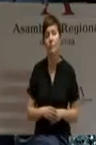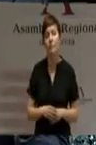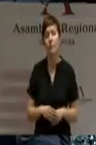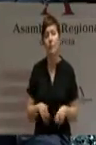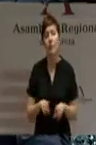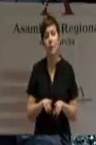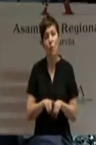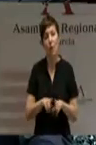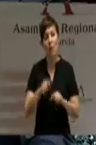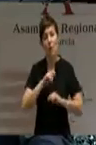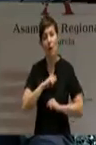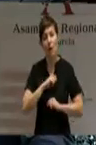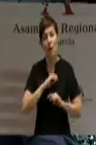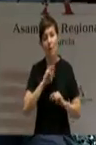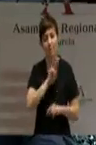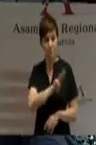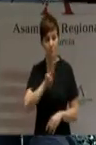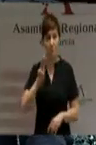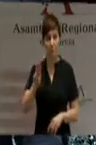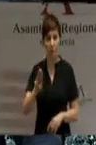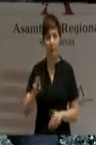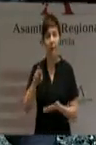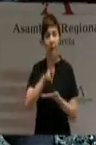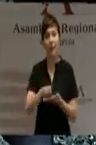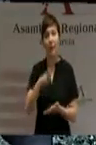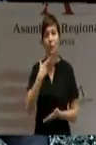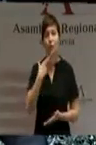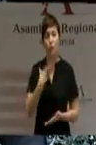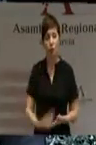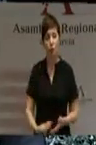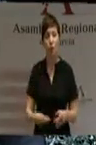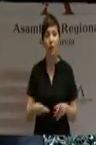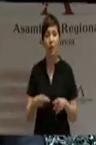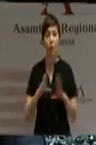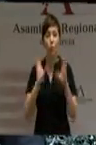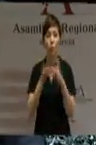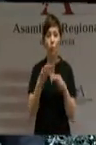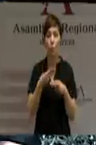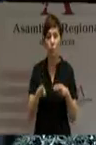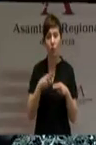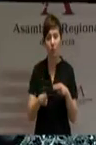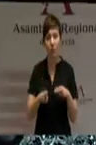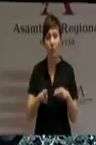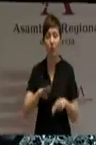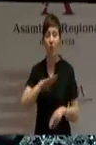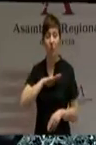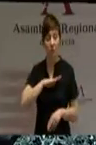convierte al Partido Popular de la región de Murcia en el partido de la región de Murcia.